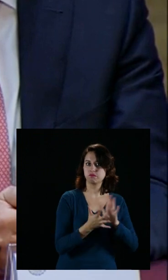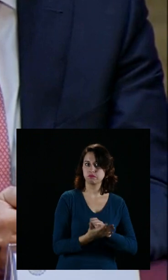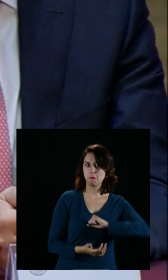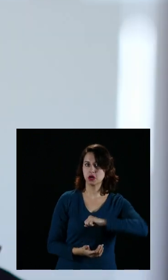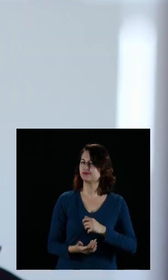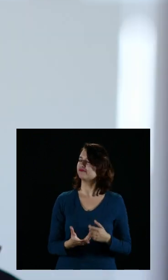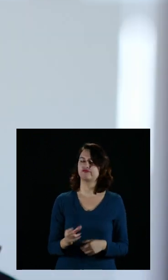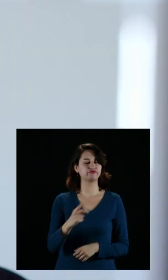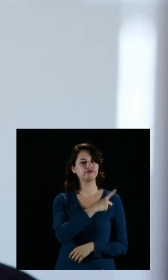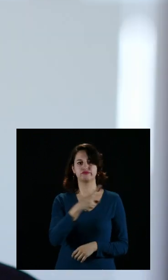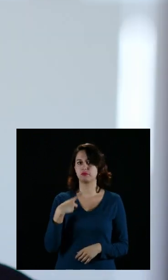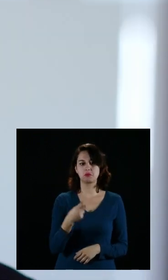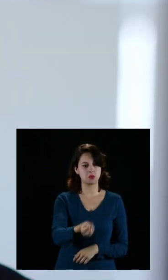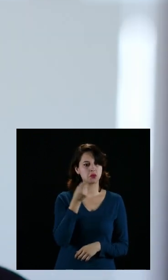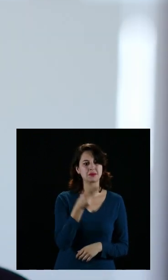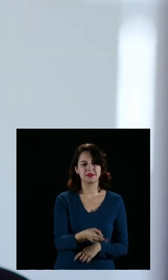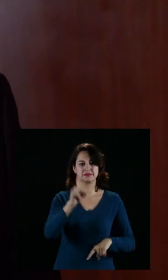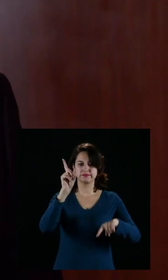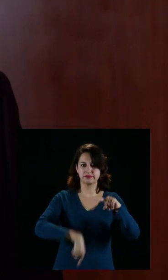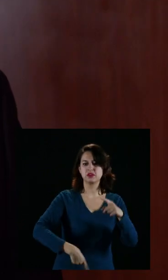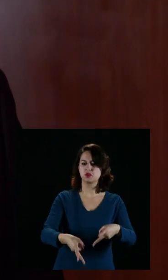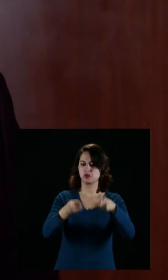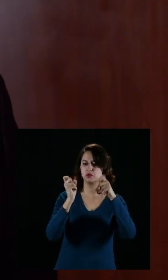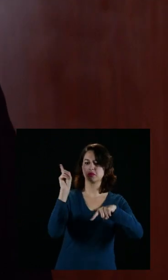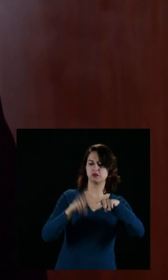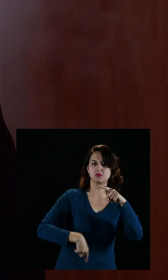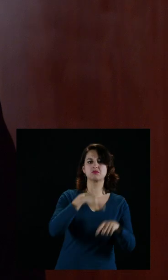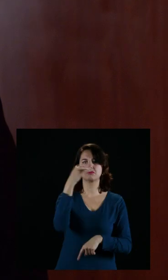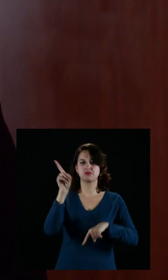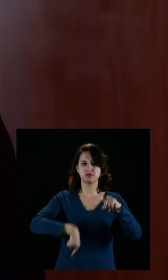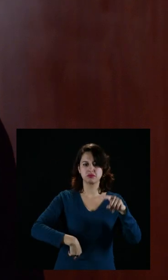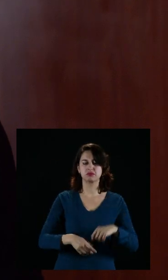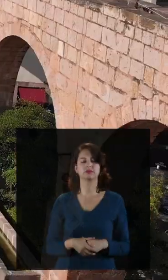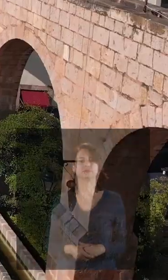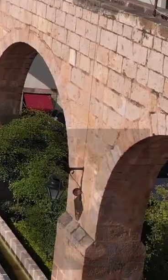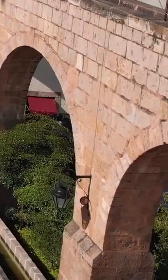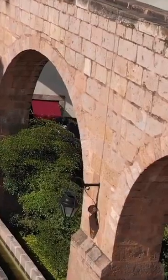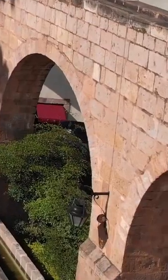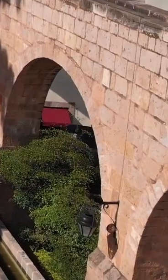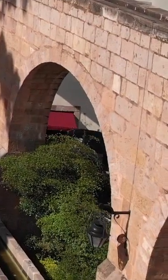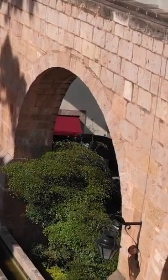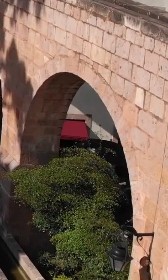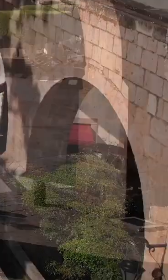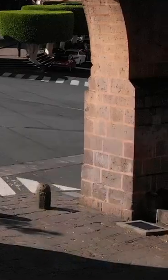y se carguen en favor de unos. Jueces que no favorezcan privilegios. Jueces que no roben. Jueces que no sean corruptos.